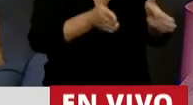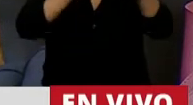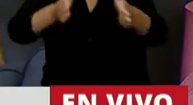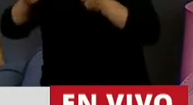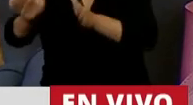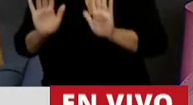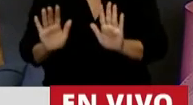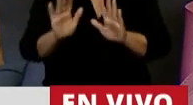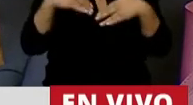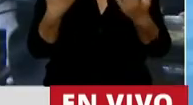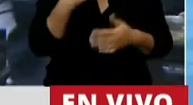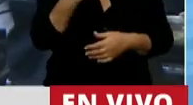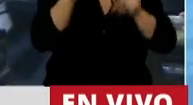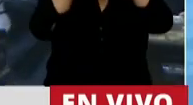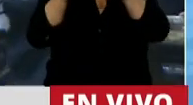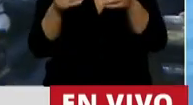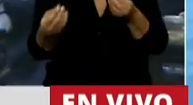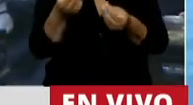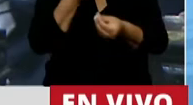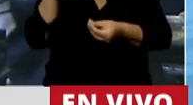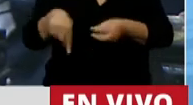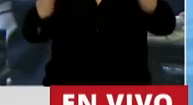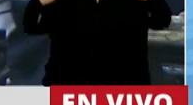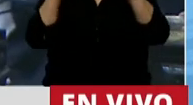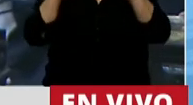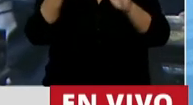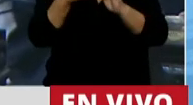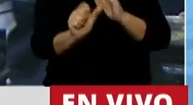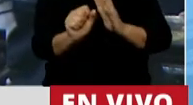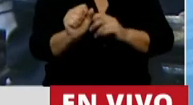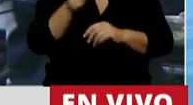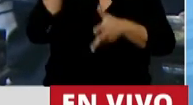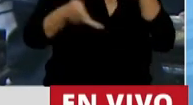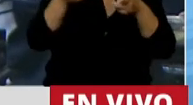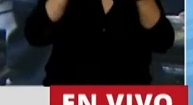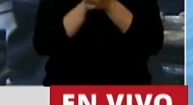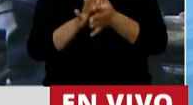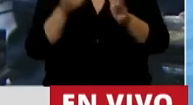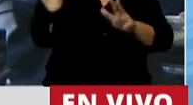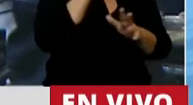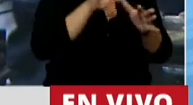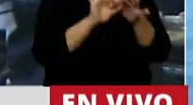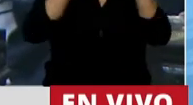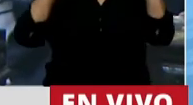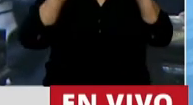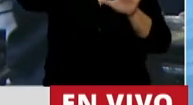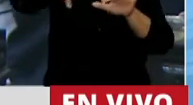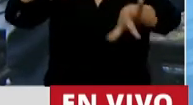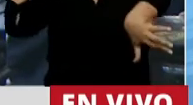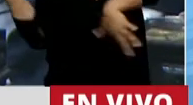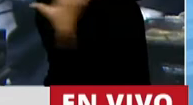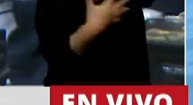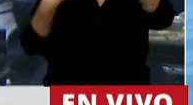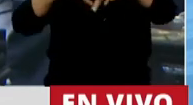me pregunto, ¿por qué un tema como este, donde hablamos de la libertad de las mujeres, genera todo este revuelo?